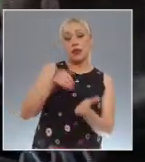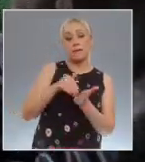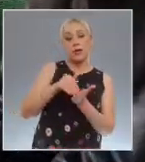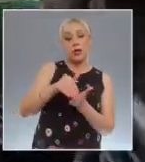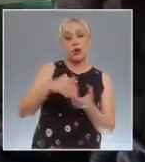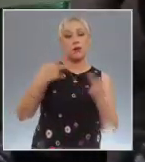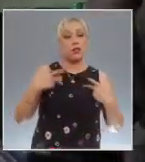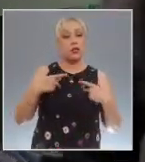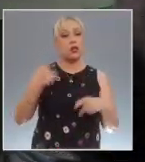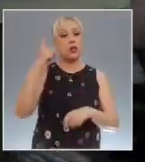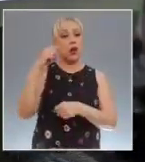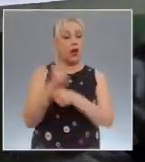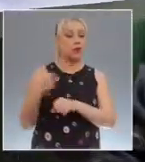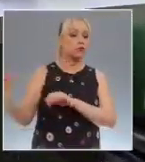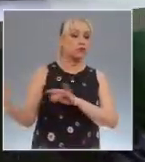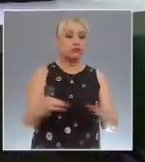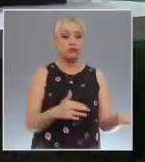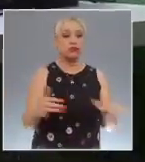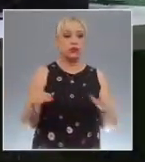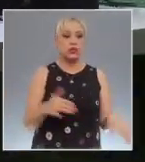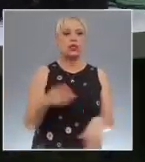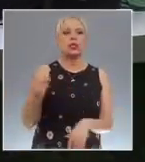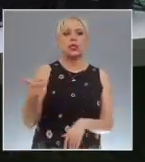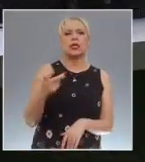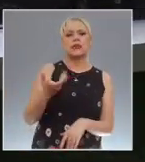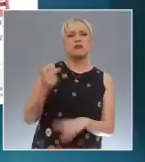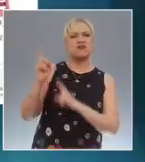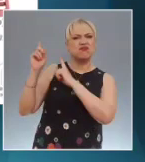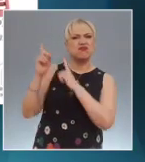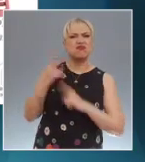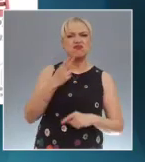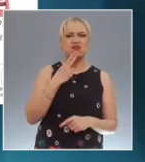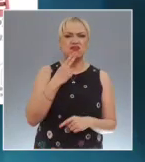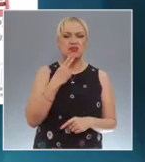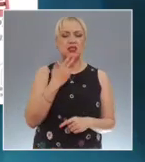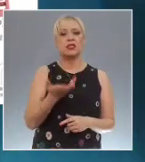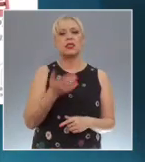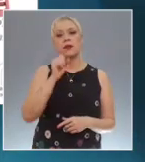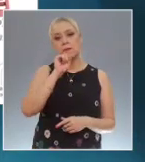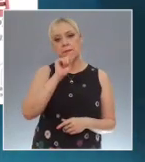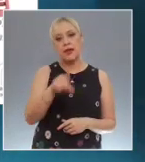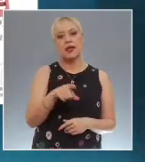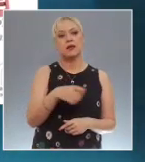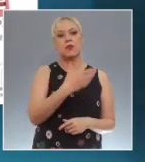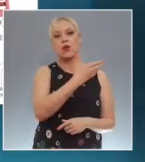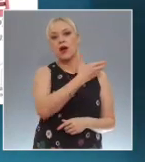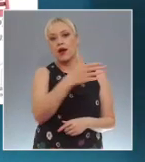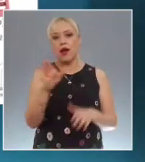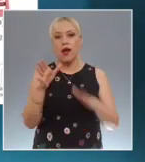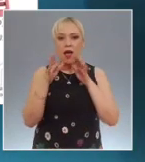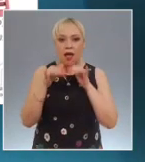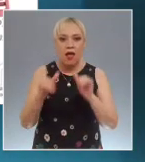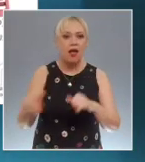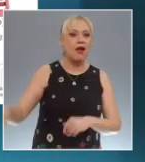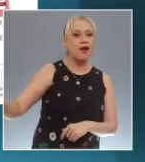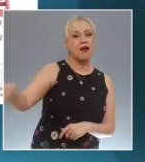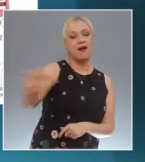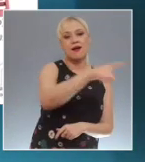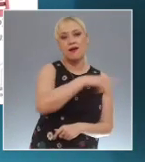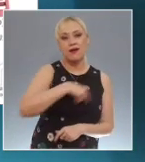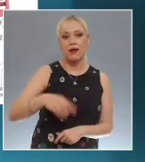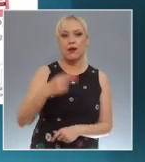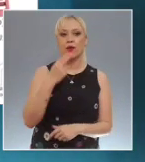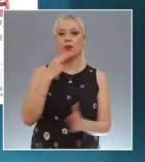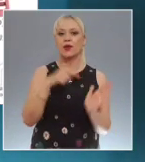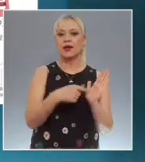anterior agregaron el uso de estos medicamentos en la producción pecuaria. Y no es poco el consumo que se hace de estos medicamentos